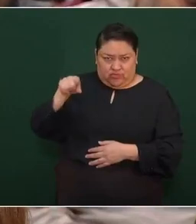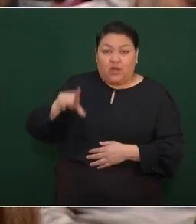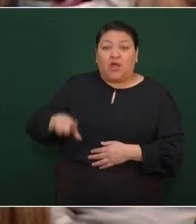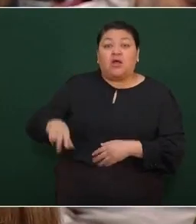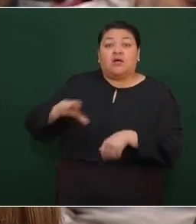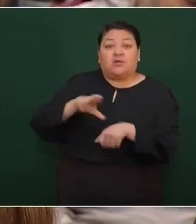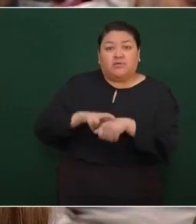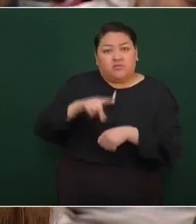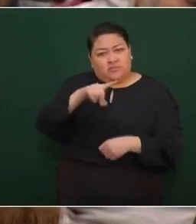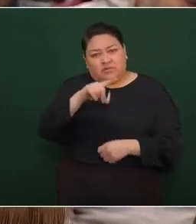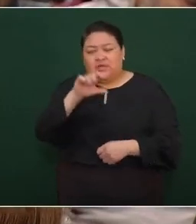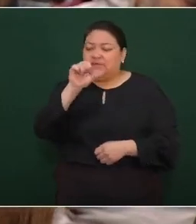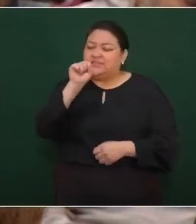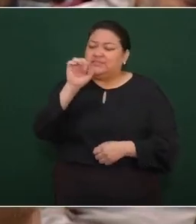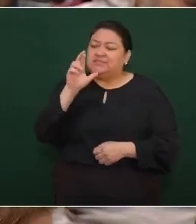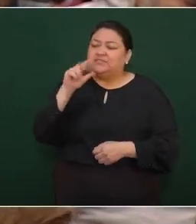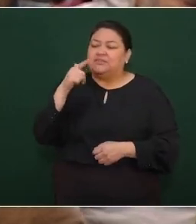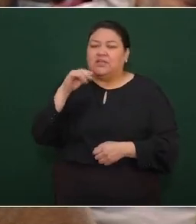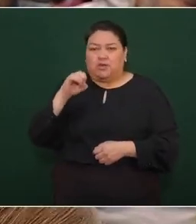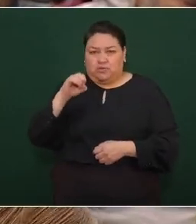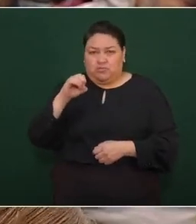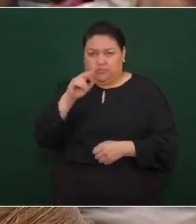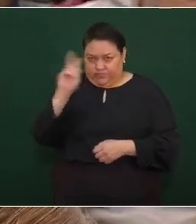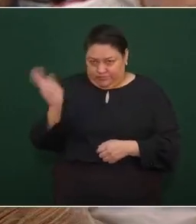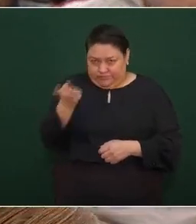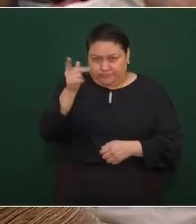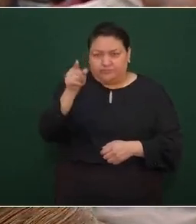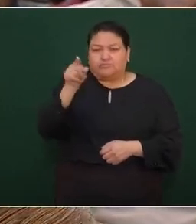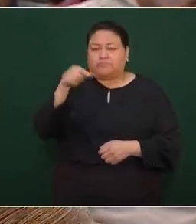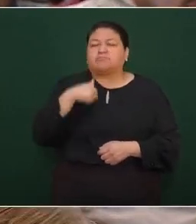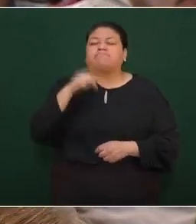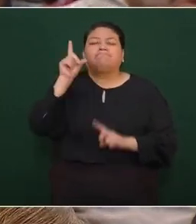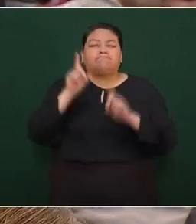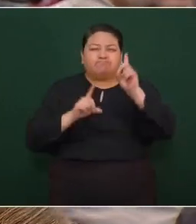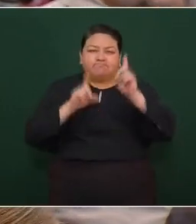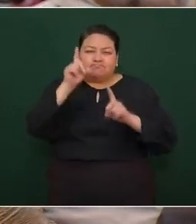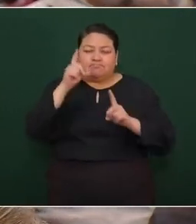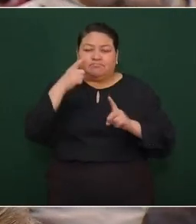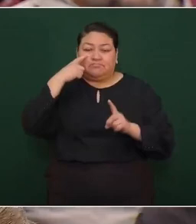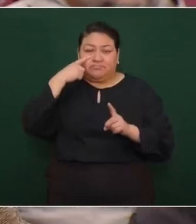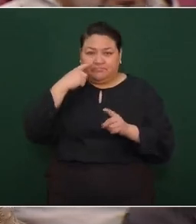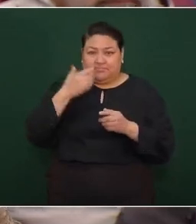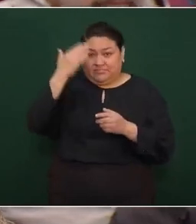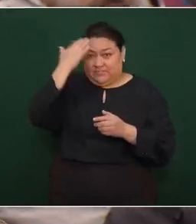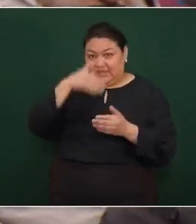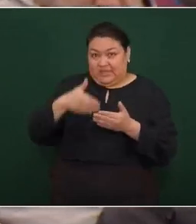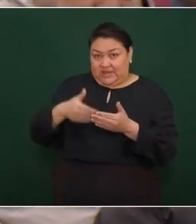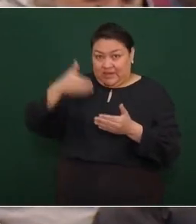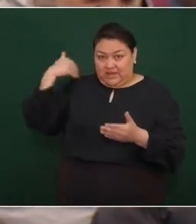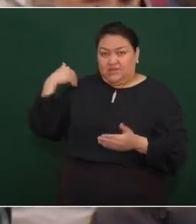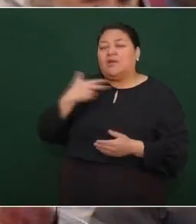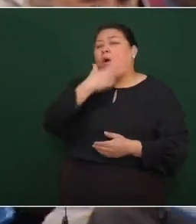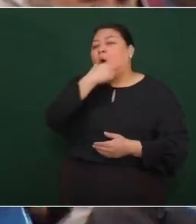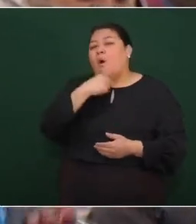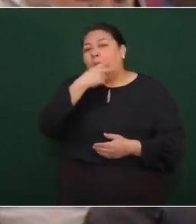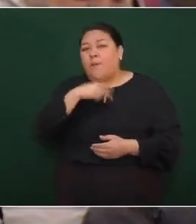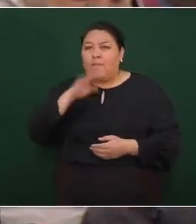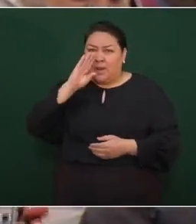gobernador Sergio Salmón, preguntarle, y esa ha sido mi duda, desde la administración de Luis Miguel Barbosa,